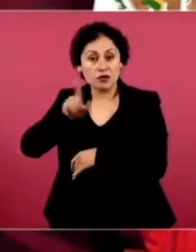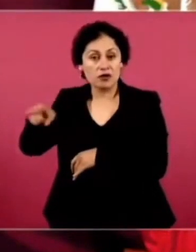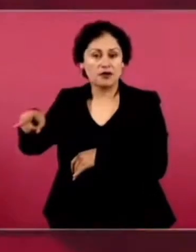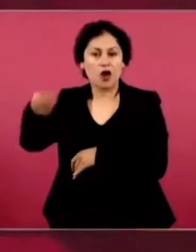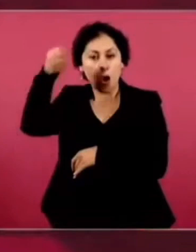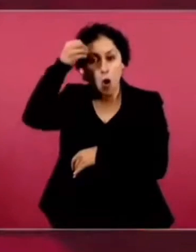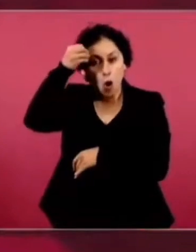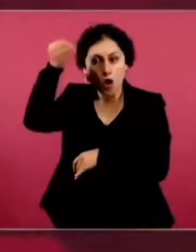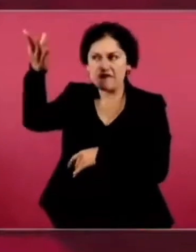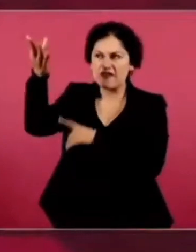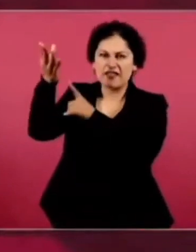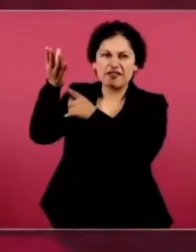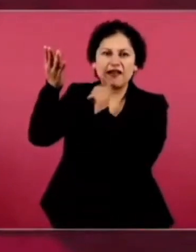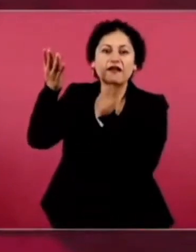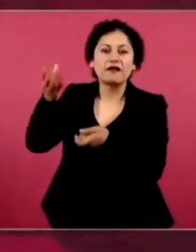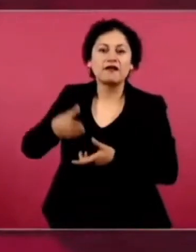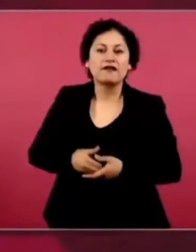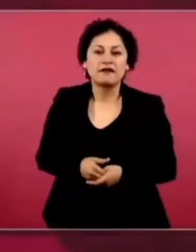De que.